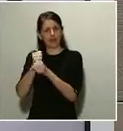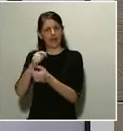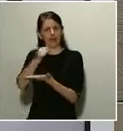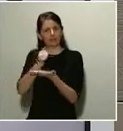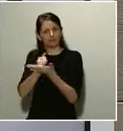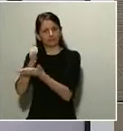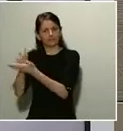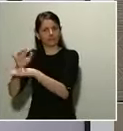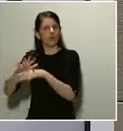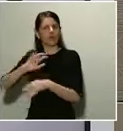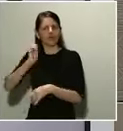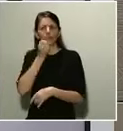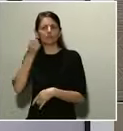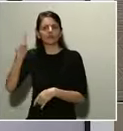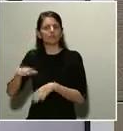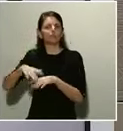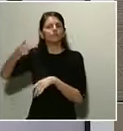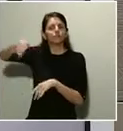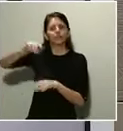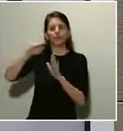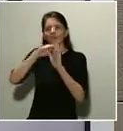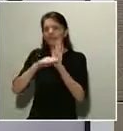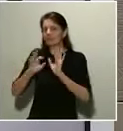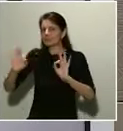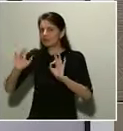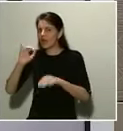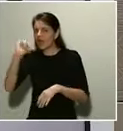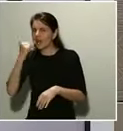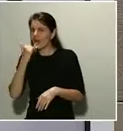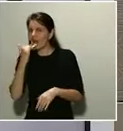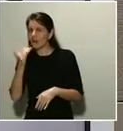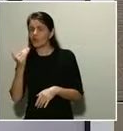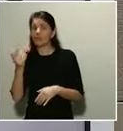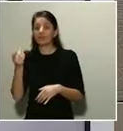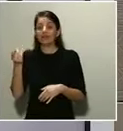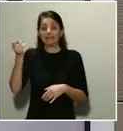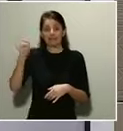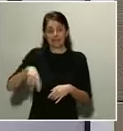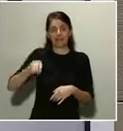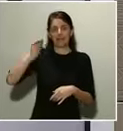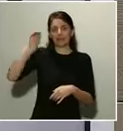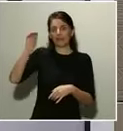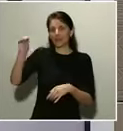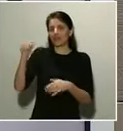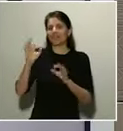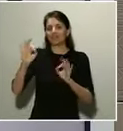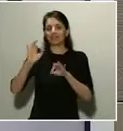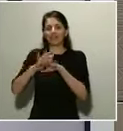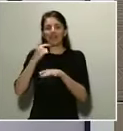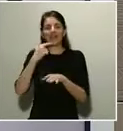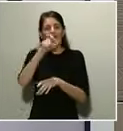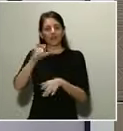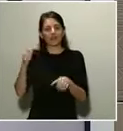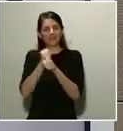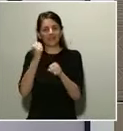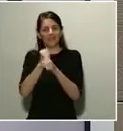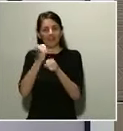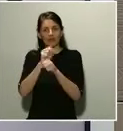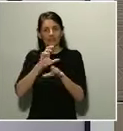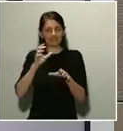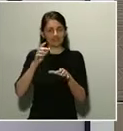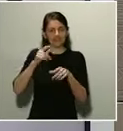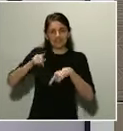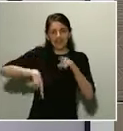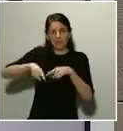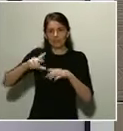cómo tienen que transportarse en cuadrillas y dentro de los transportes, digamos, colectivos. ¿Podría buscar la pregunta concreta? En este